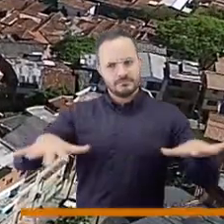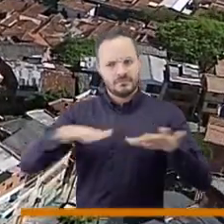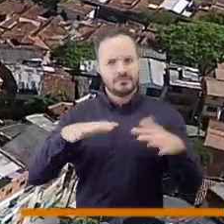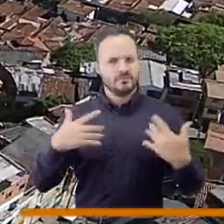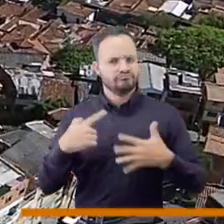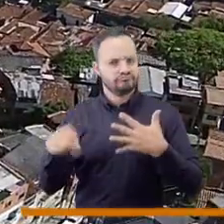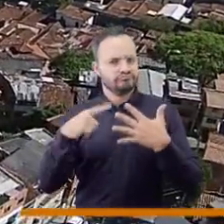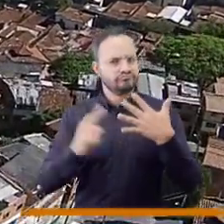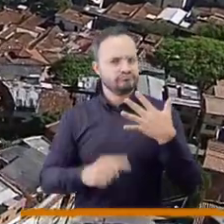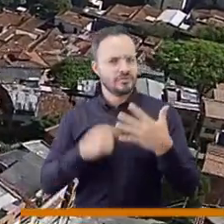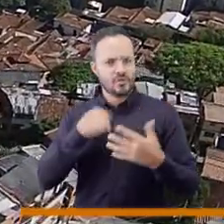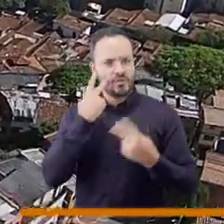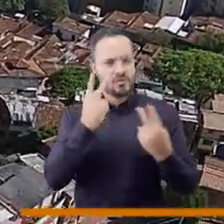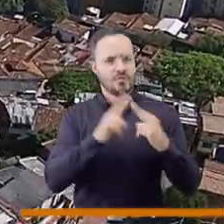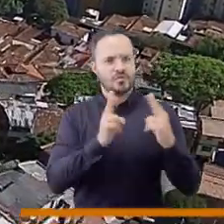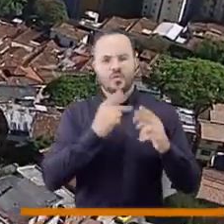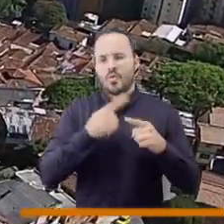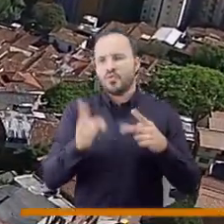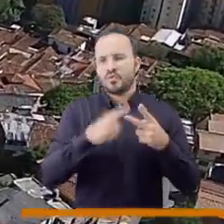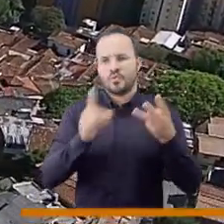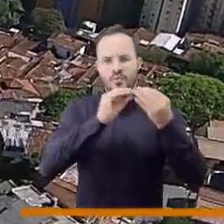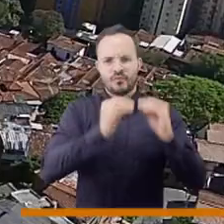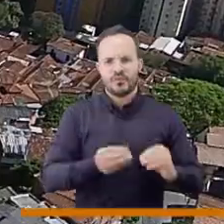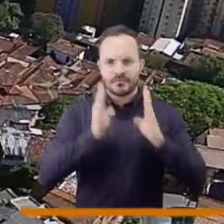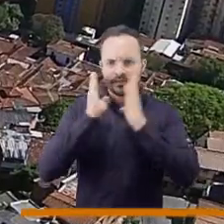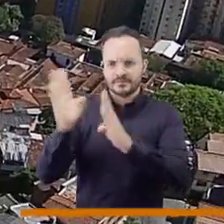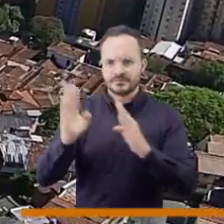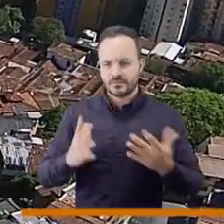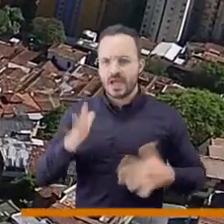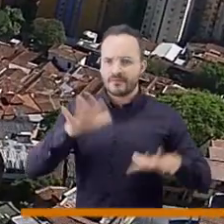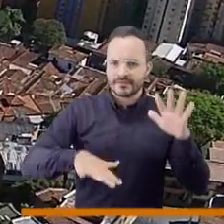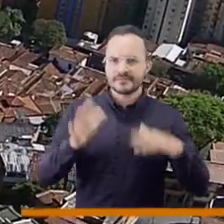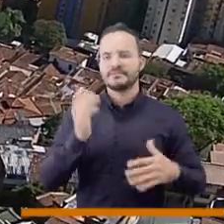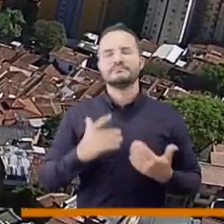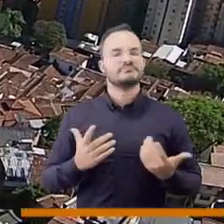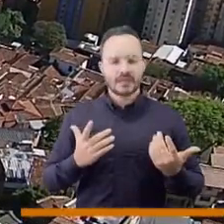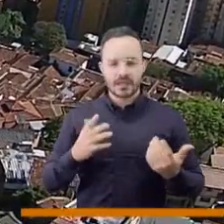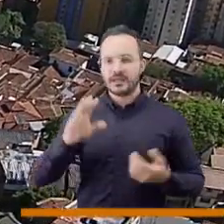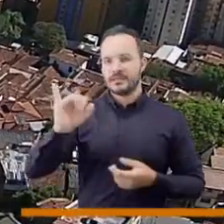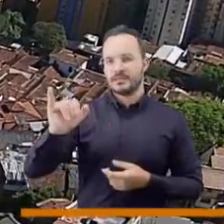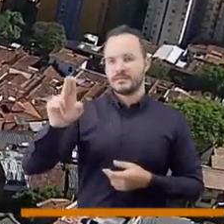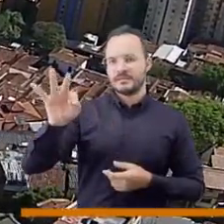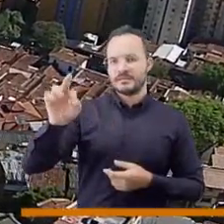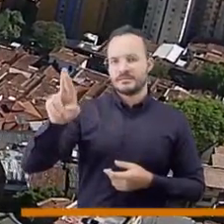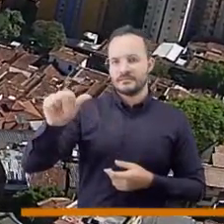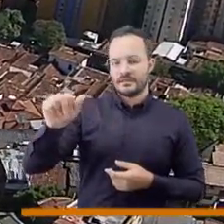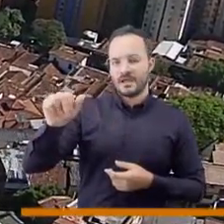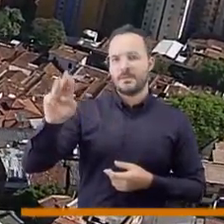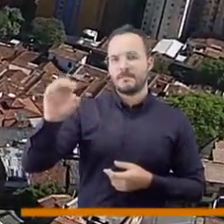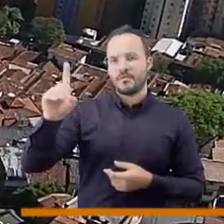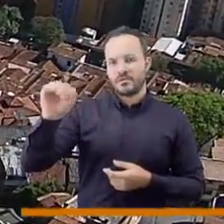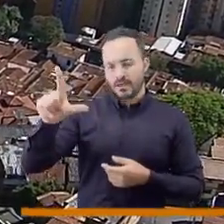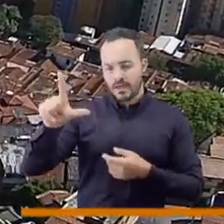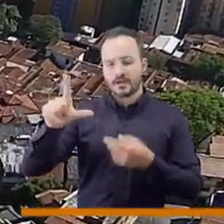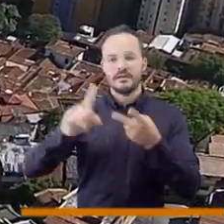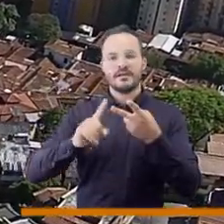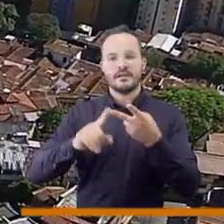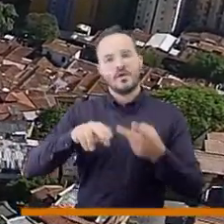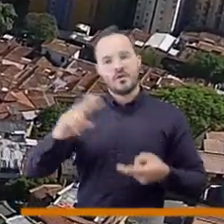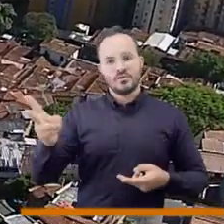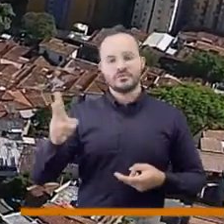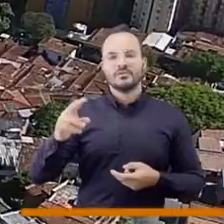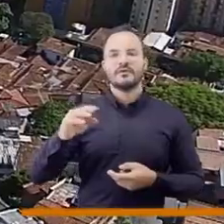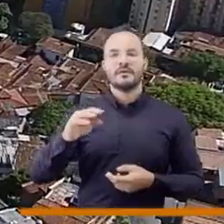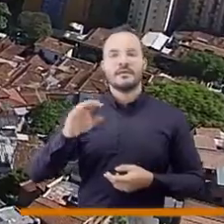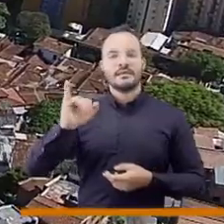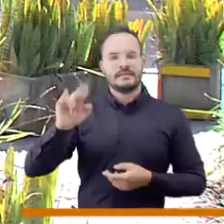Luis Bernardo, la ciudad de Medellín ha utilizado diversas modalidades de atención, la intra y